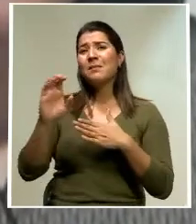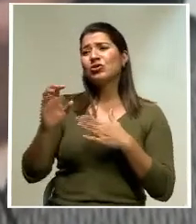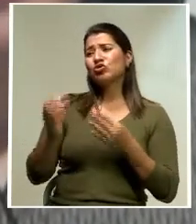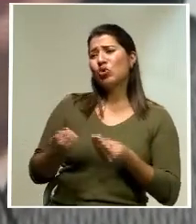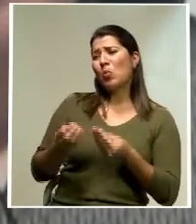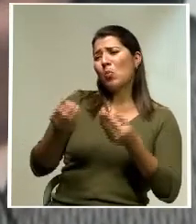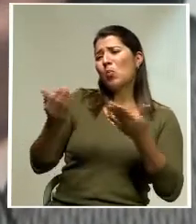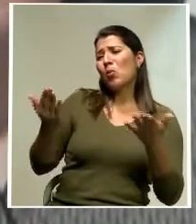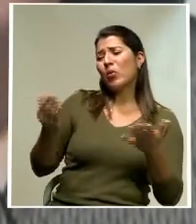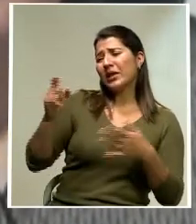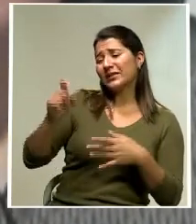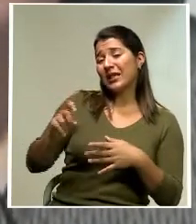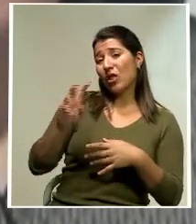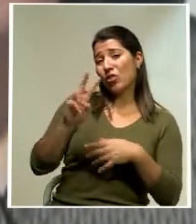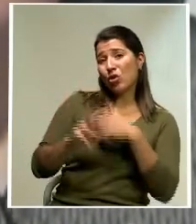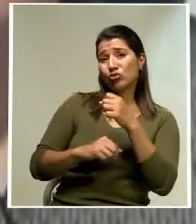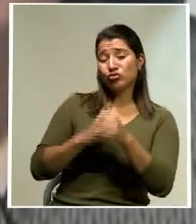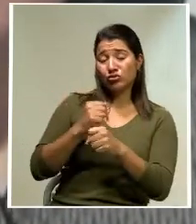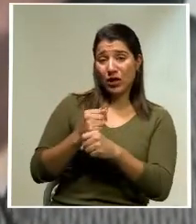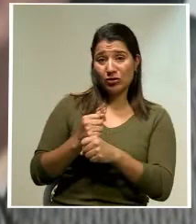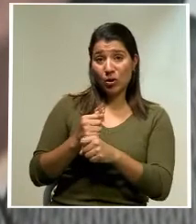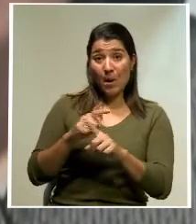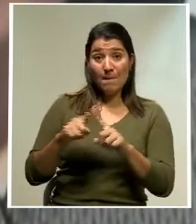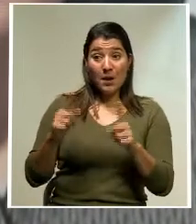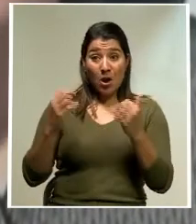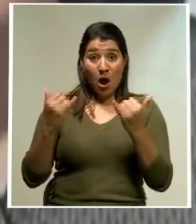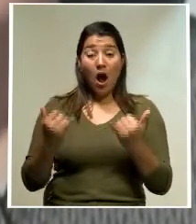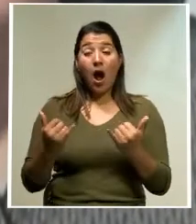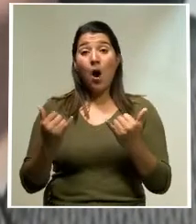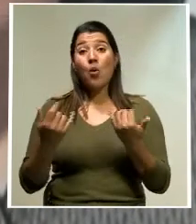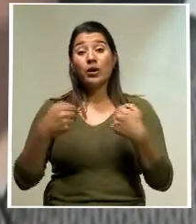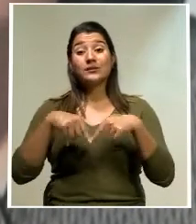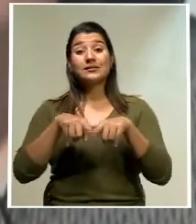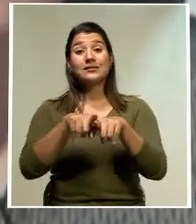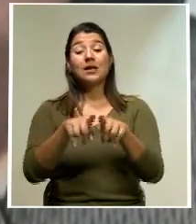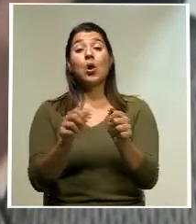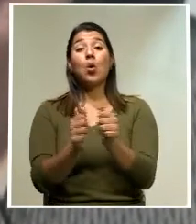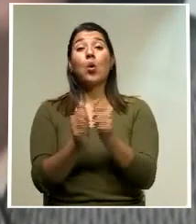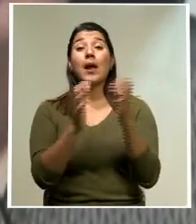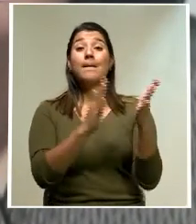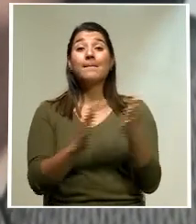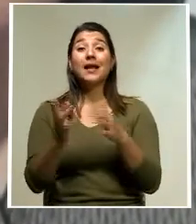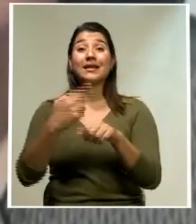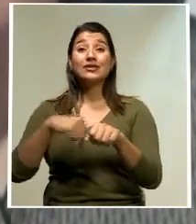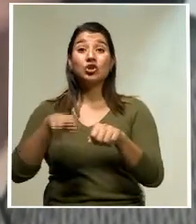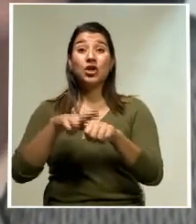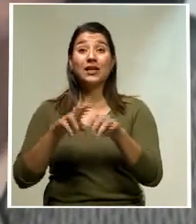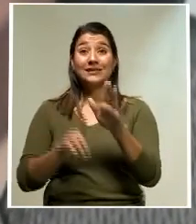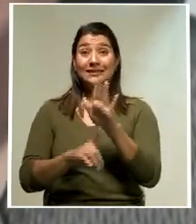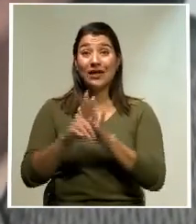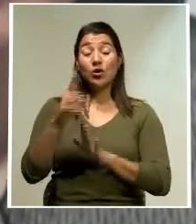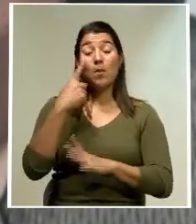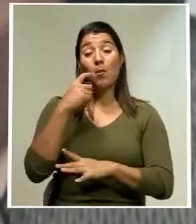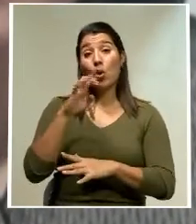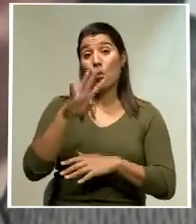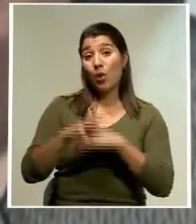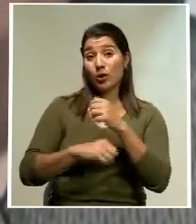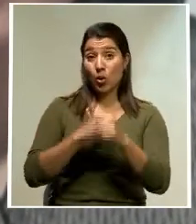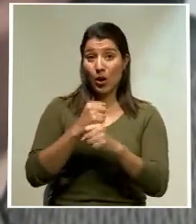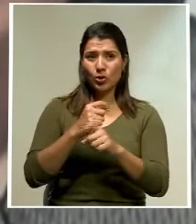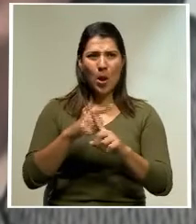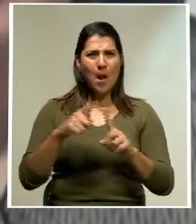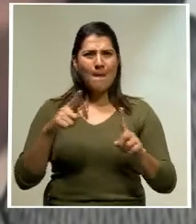años, ¿verdad? Ahora que lo tenemos pegado todavía con el Plan Nacional de Desarrollo, que son cuatro años, pero la inversión pública no es algo que se